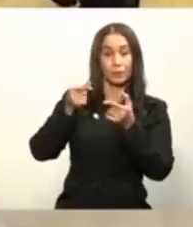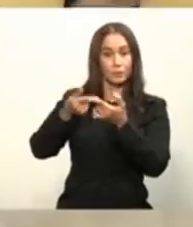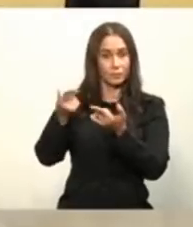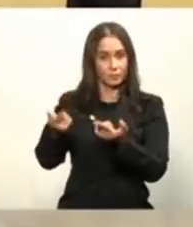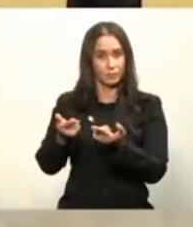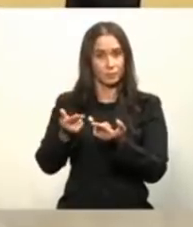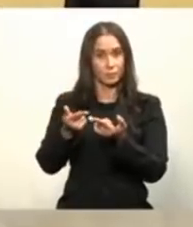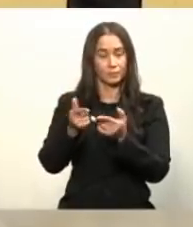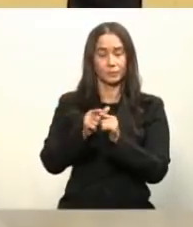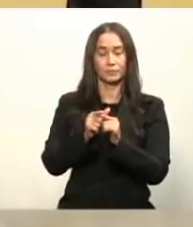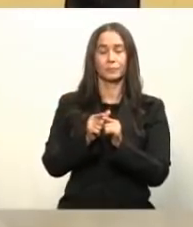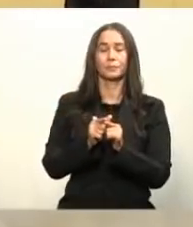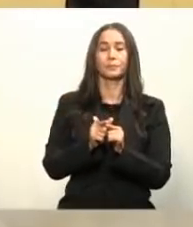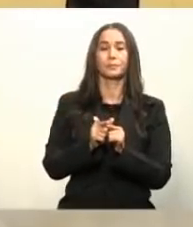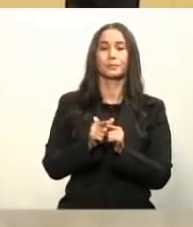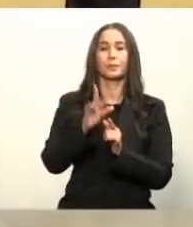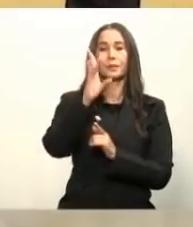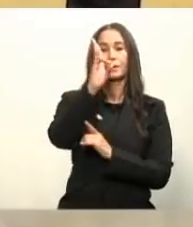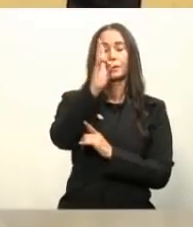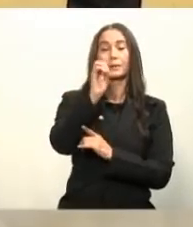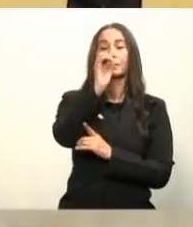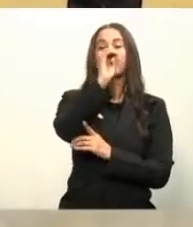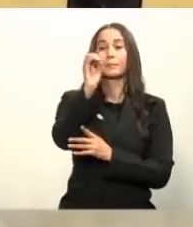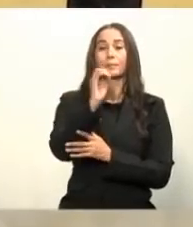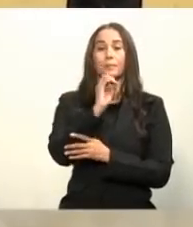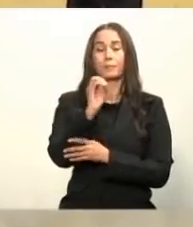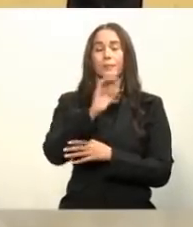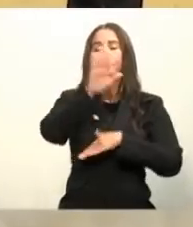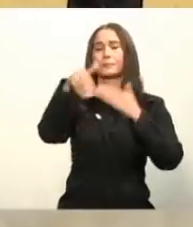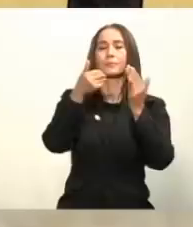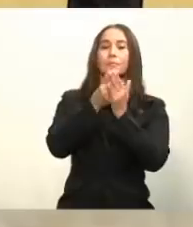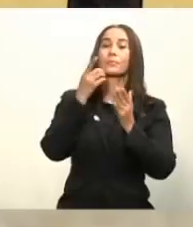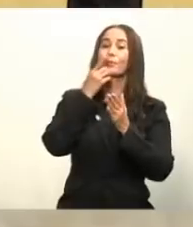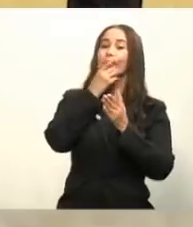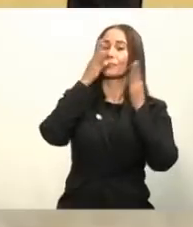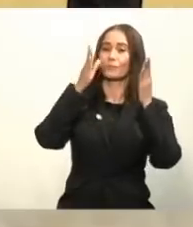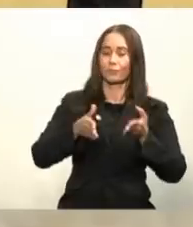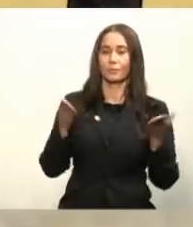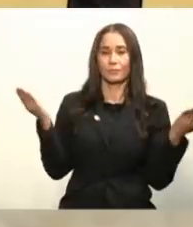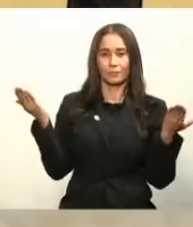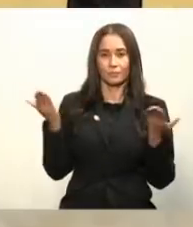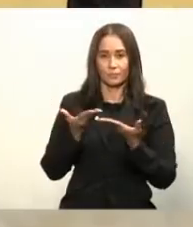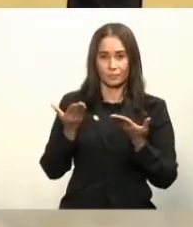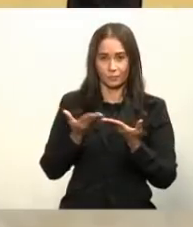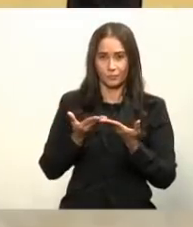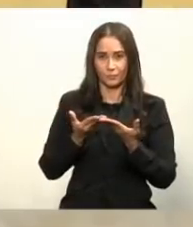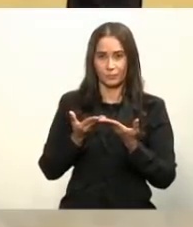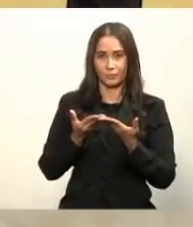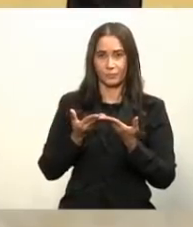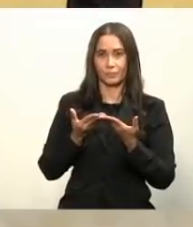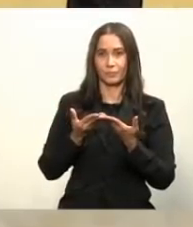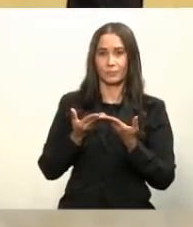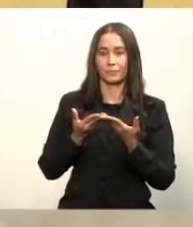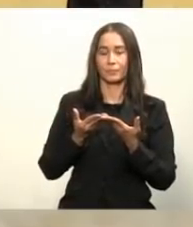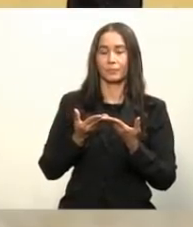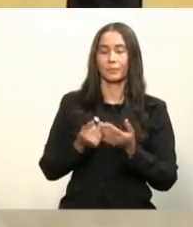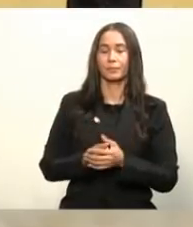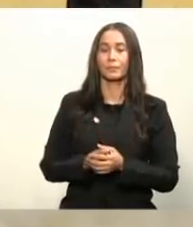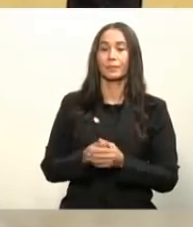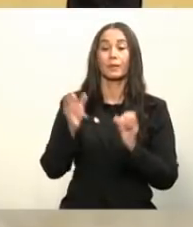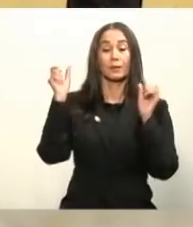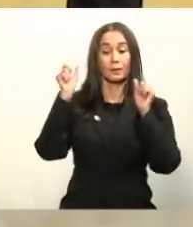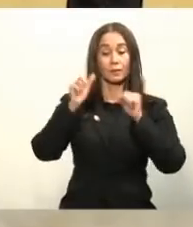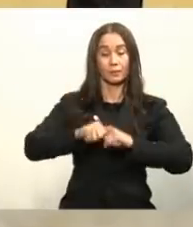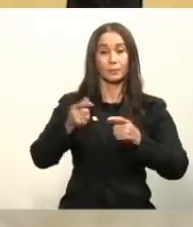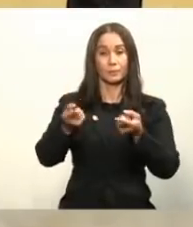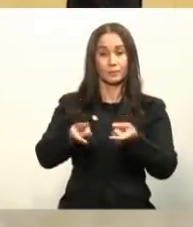estamos cubriendo el 70% de toda la población dominicana que está hábil para recibir